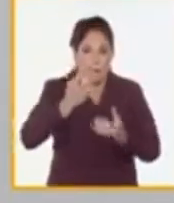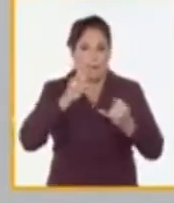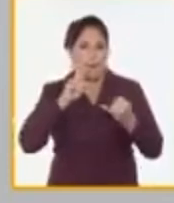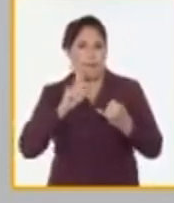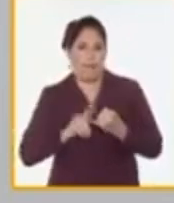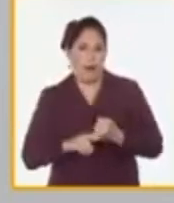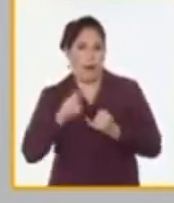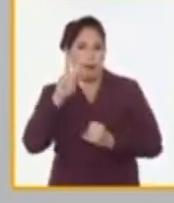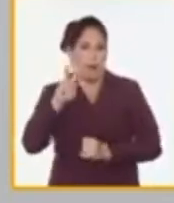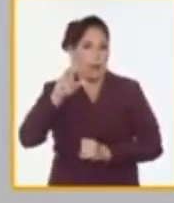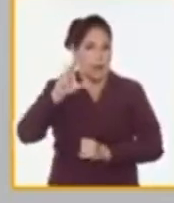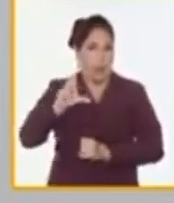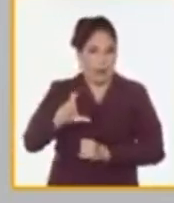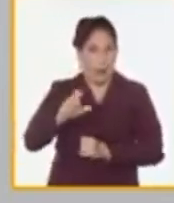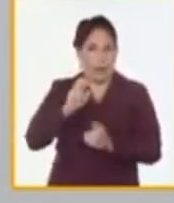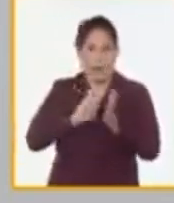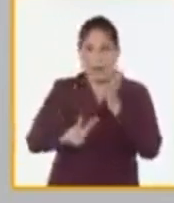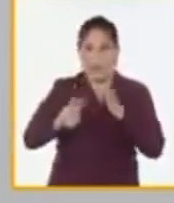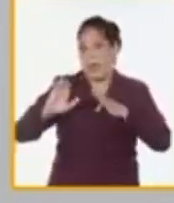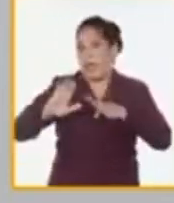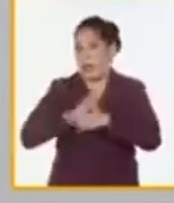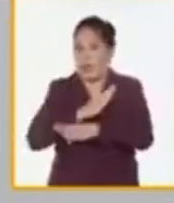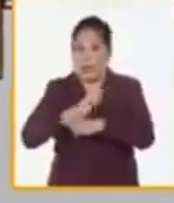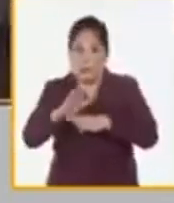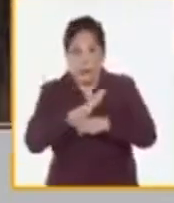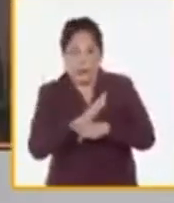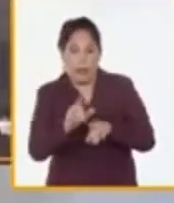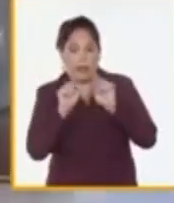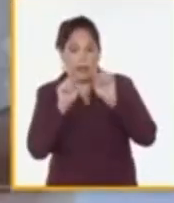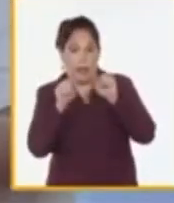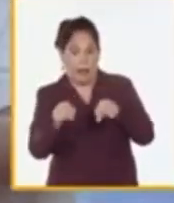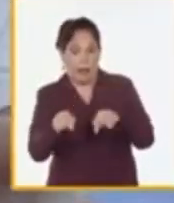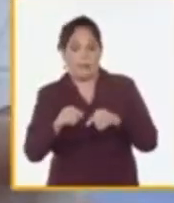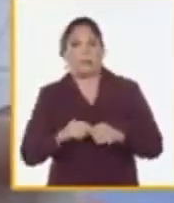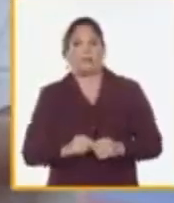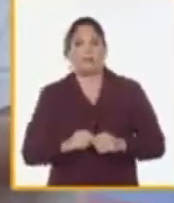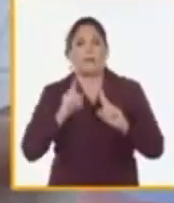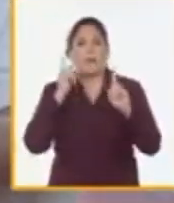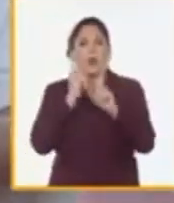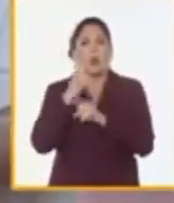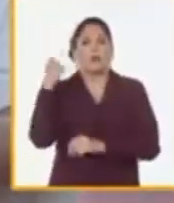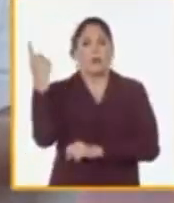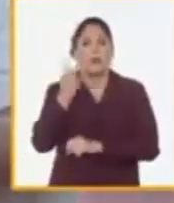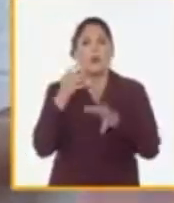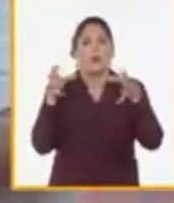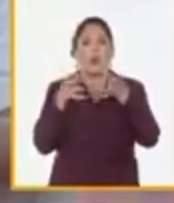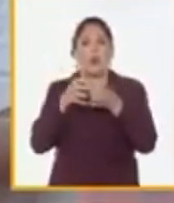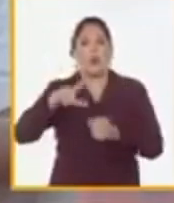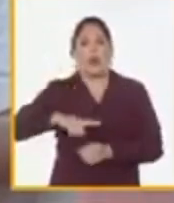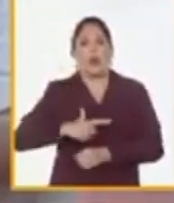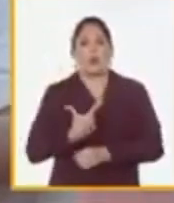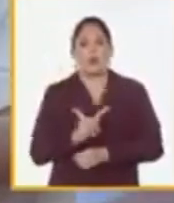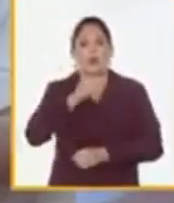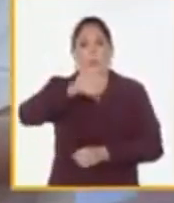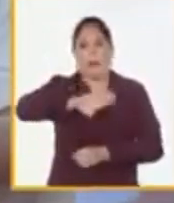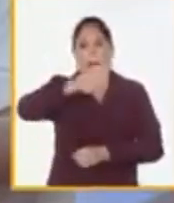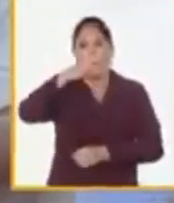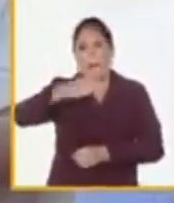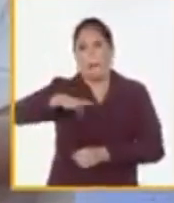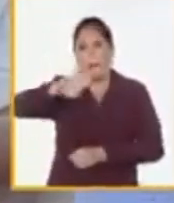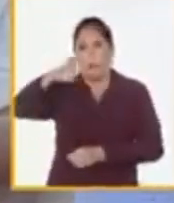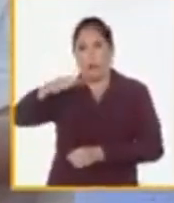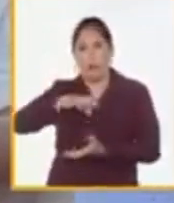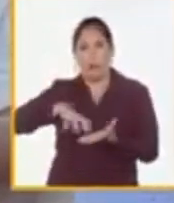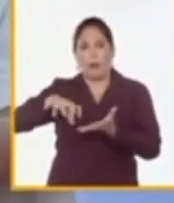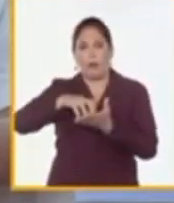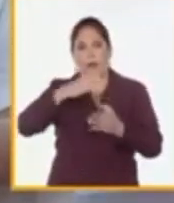en Villaclara, en varias provincias. Tendremos también el Encuentro Nacional de Conjuntos Artísticos de Montaña en Santiago